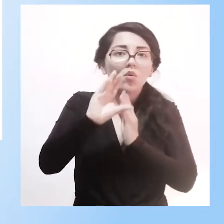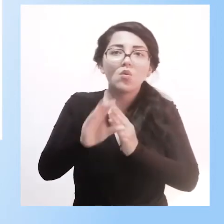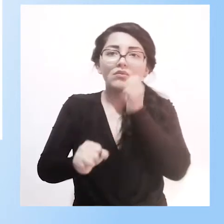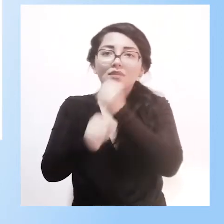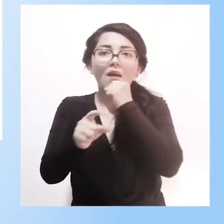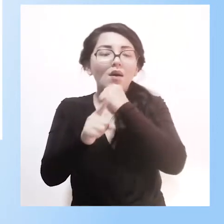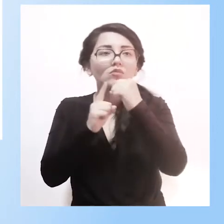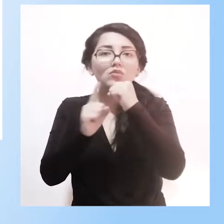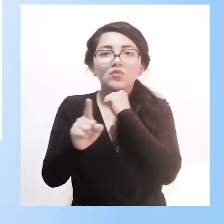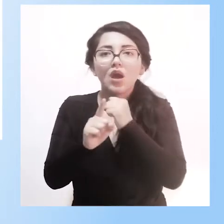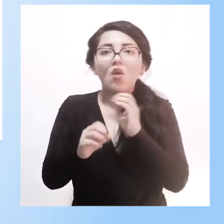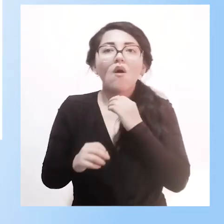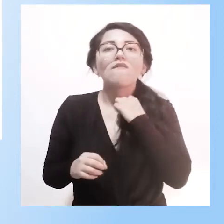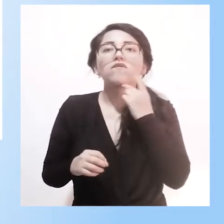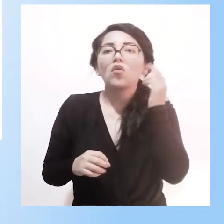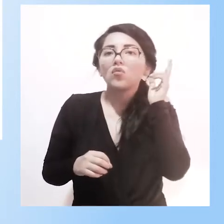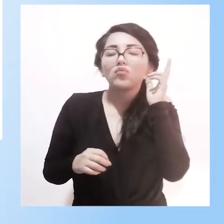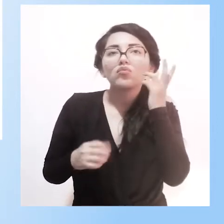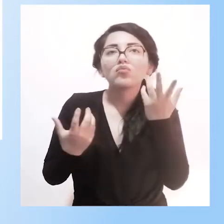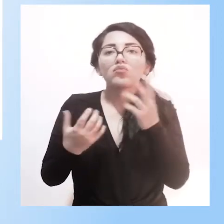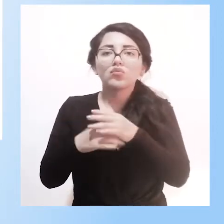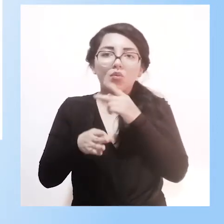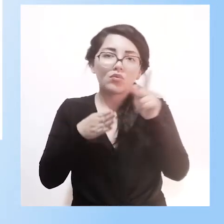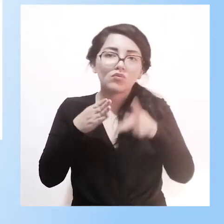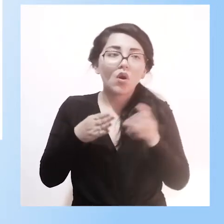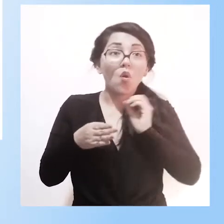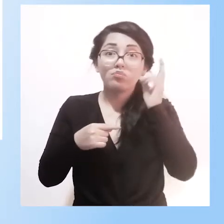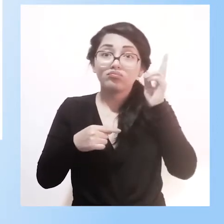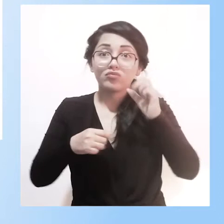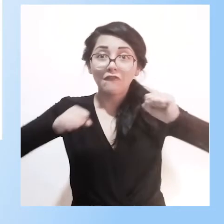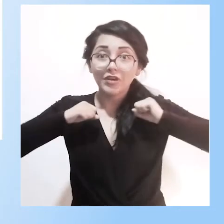fonoaudiólogos, profesores de educación física,